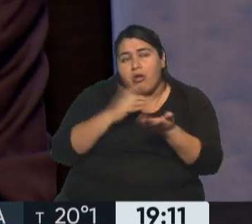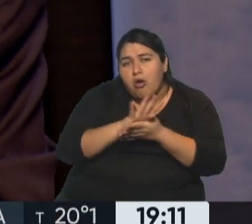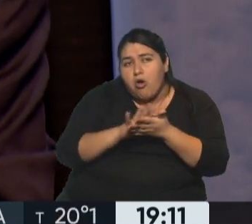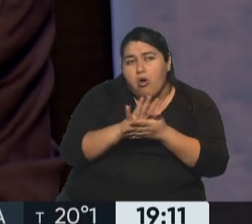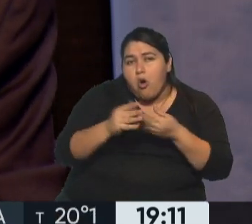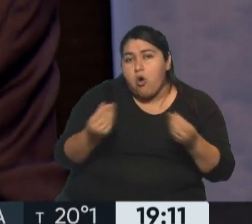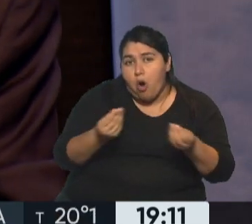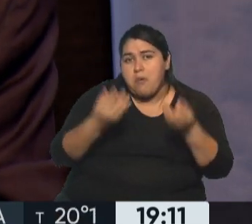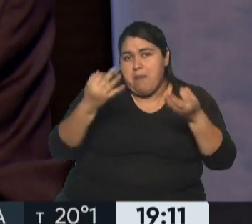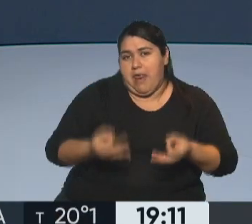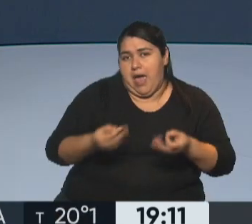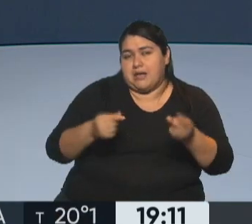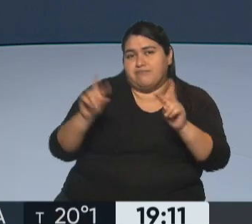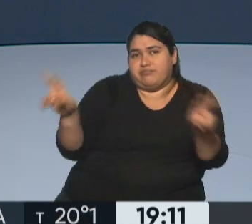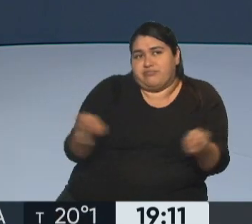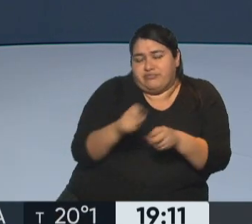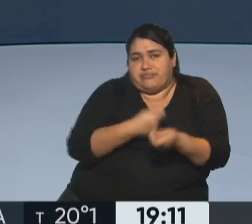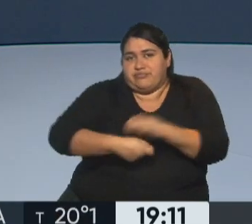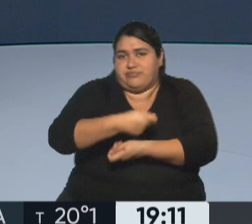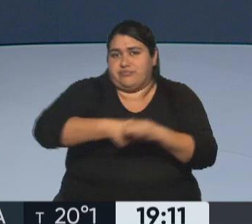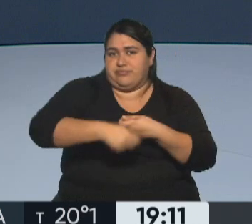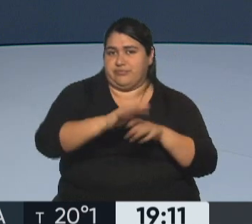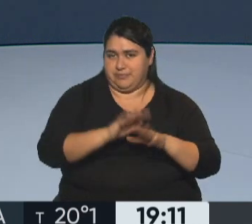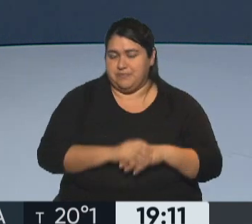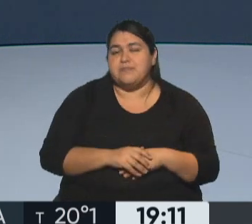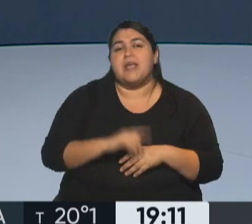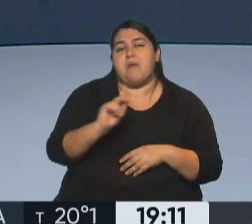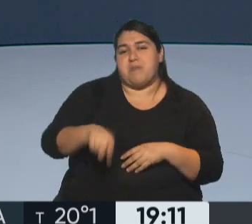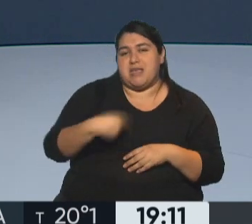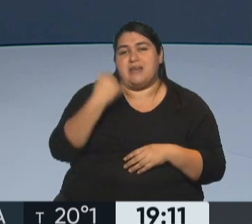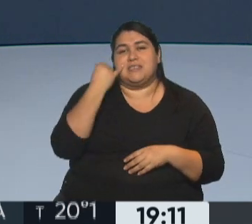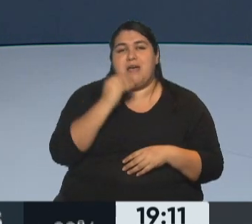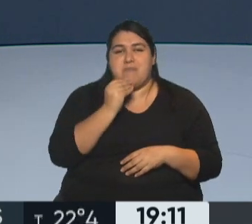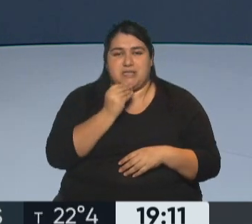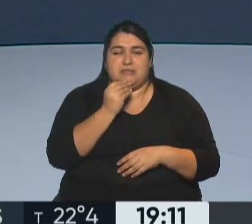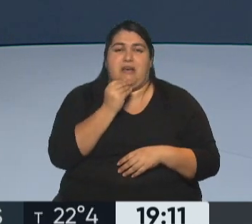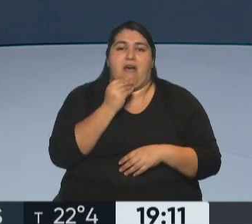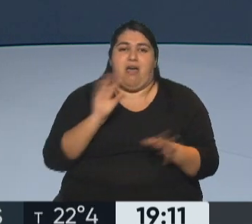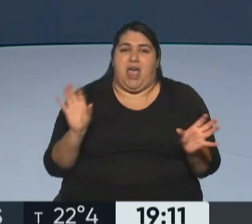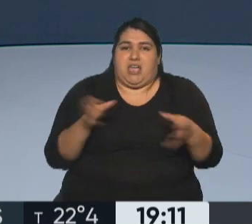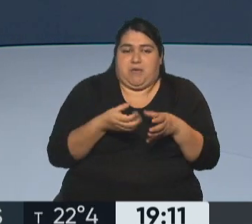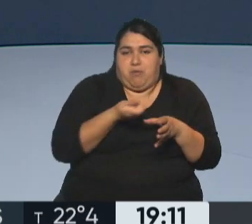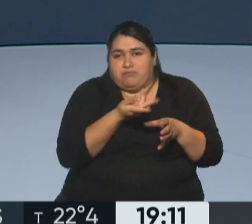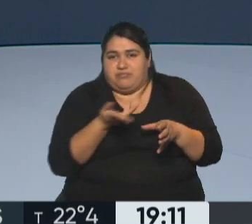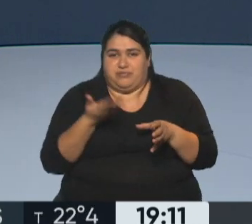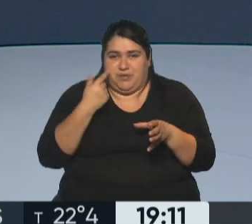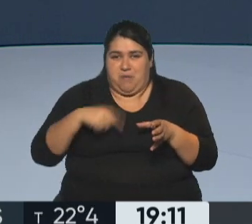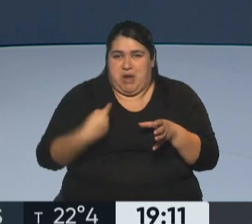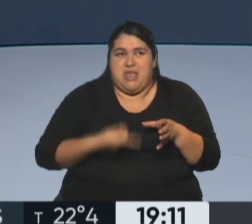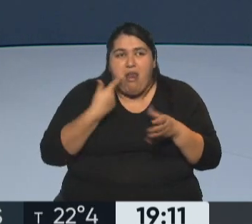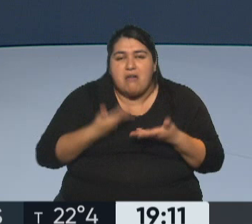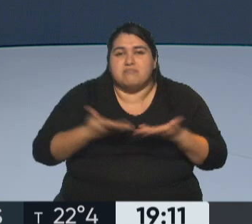finalmente se liquide. Recordamos mañana entonces, Sergio Massa va a dar a conocer a todos los integrantes del equipo económico, los secretarios, los